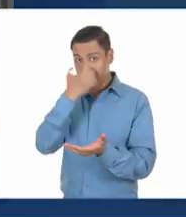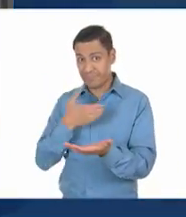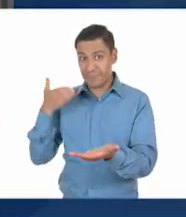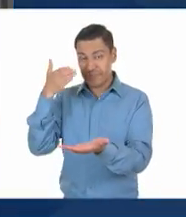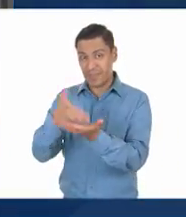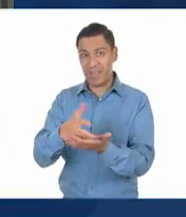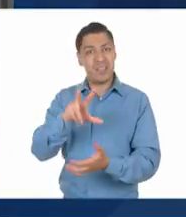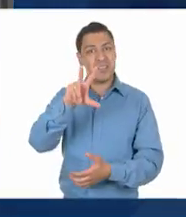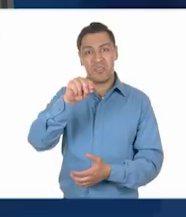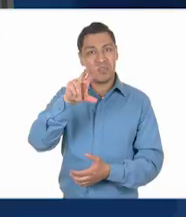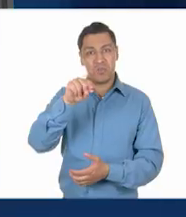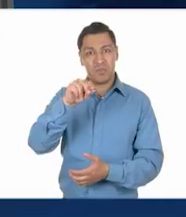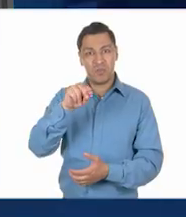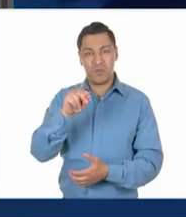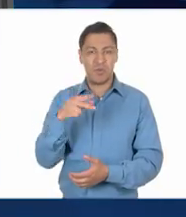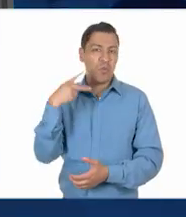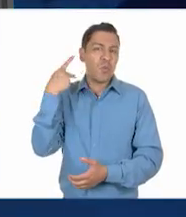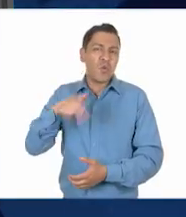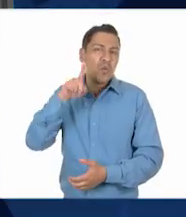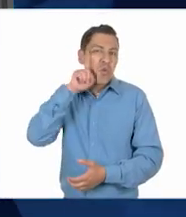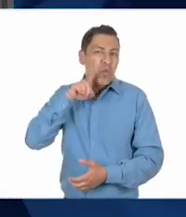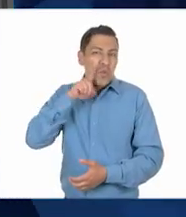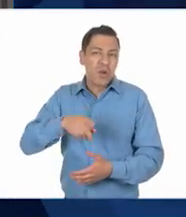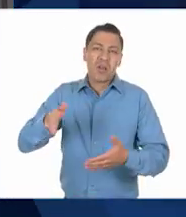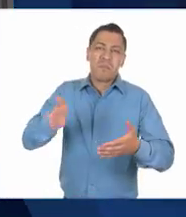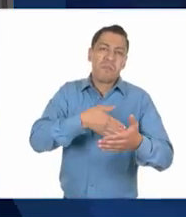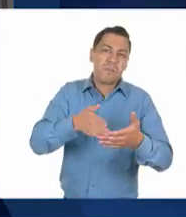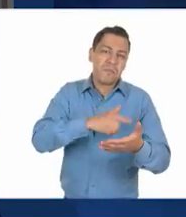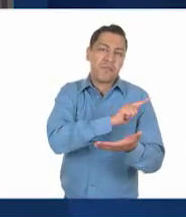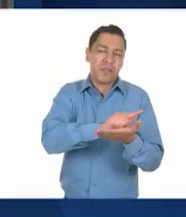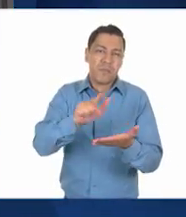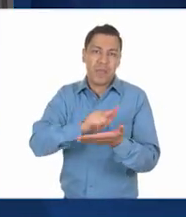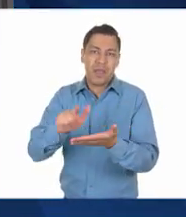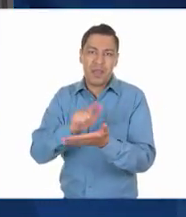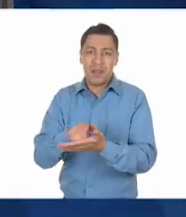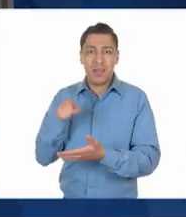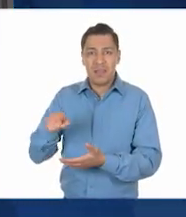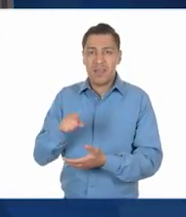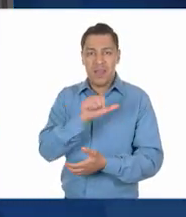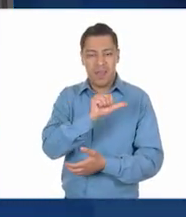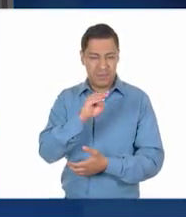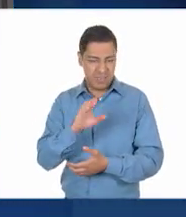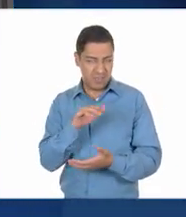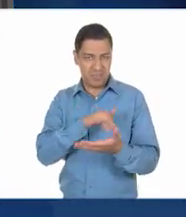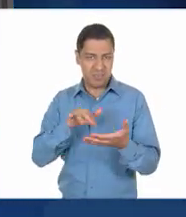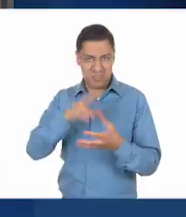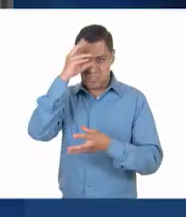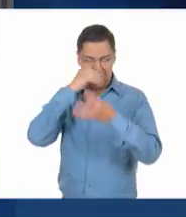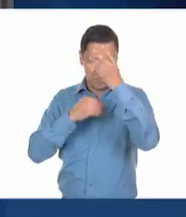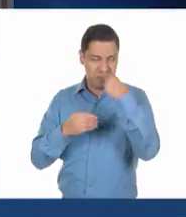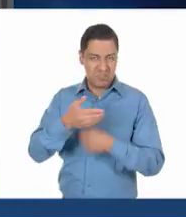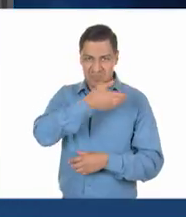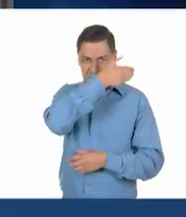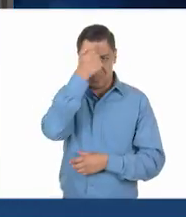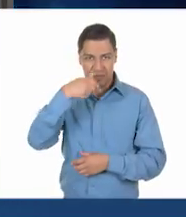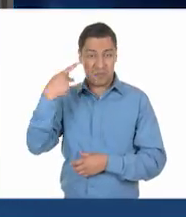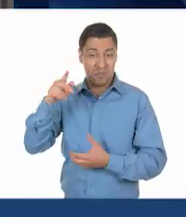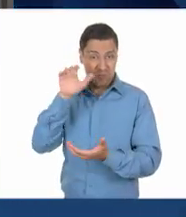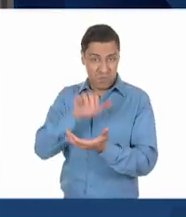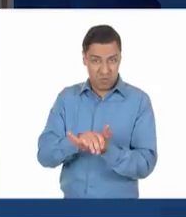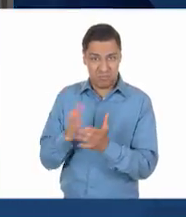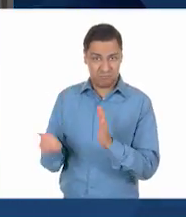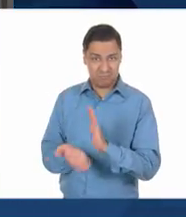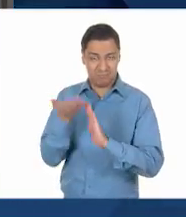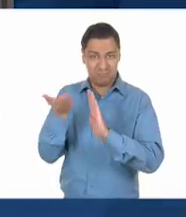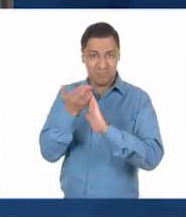las actividades propias de su sexo, las de casa y cuidado. María es analfabeta. Se casó con un trabajador de la construcción y tiene